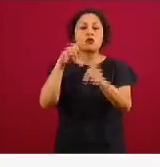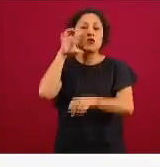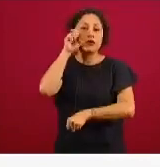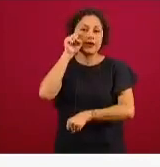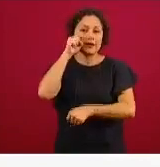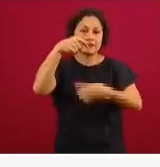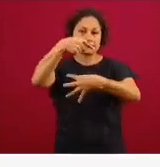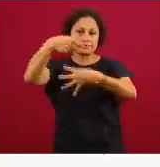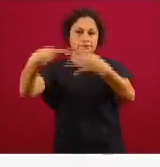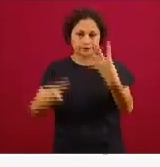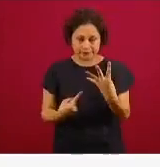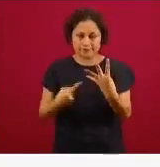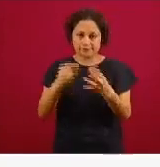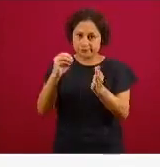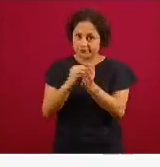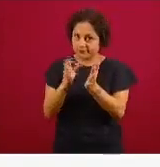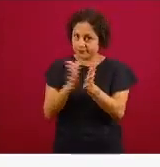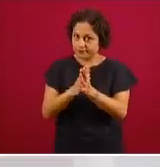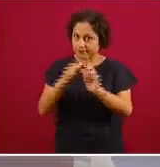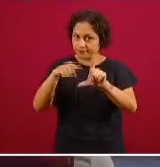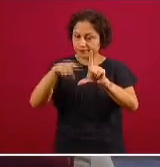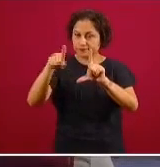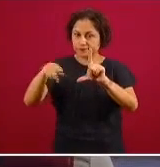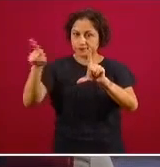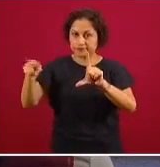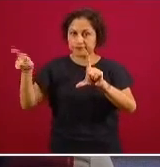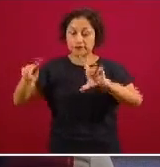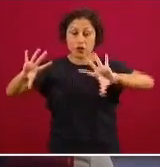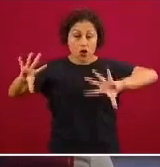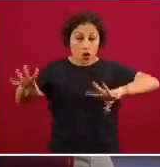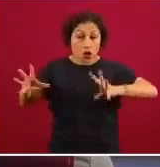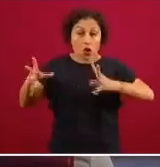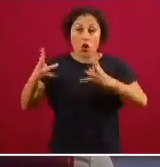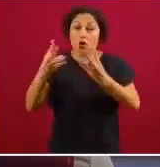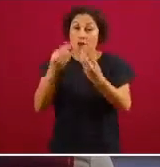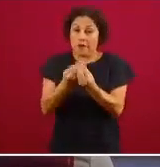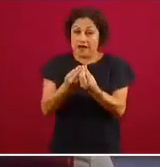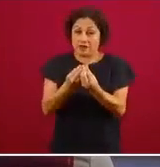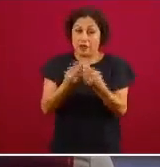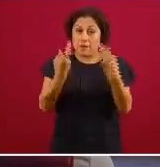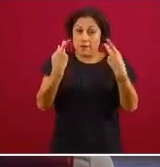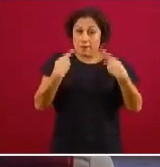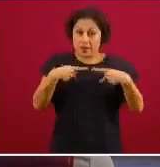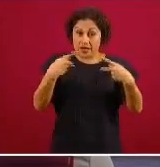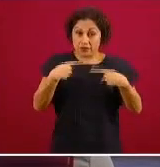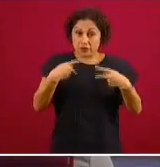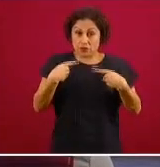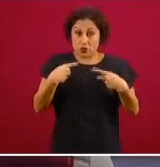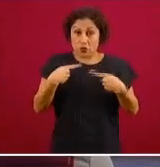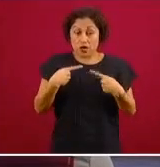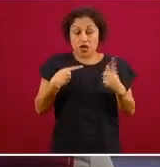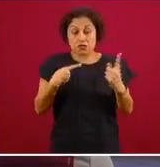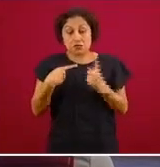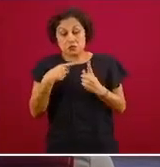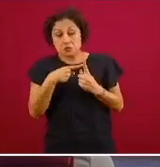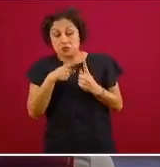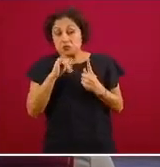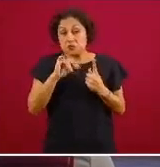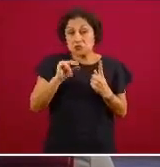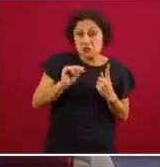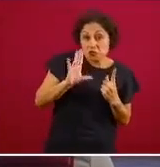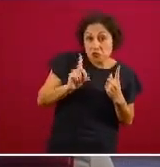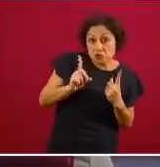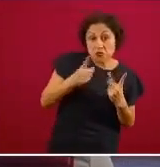ver de todo el fenómeno de COVID que lo caracterizamos por personas que inicialmente presentan